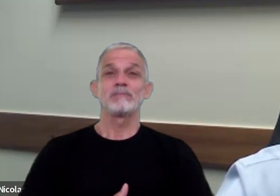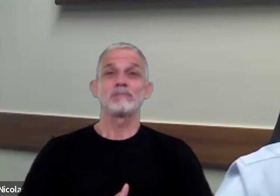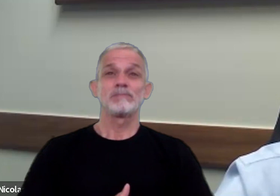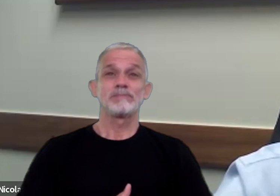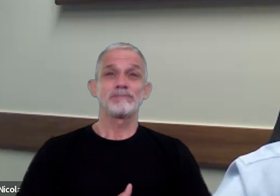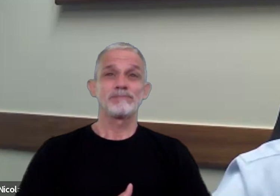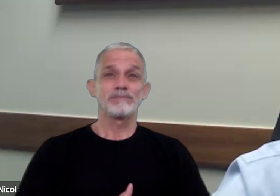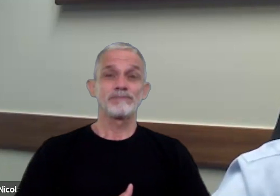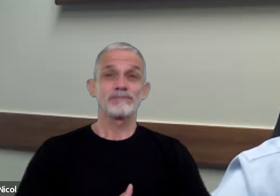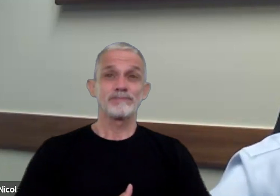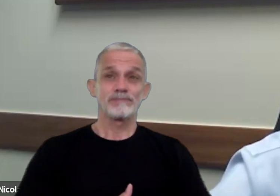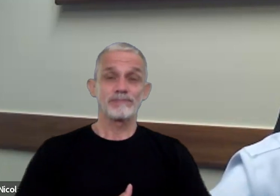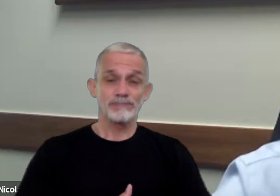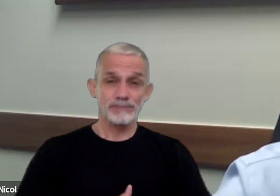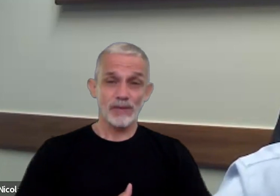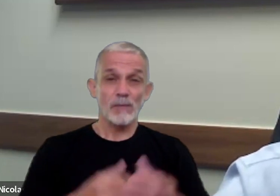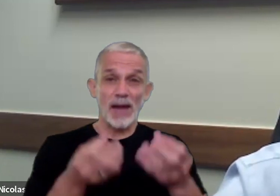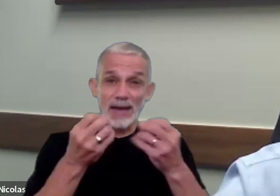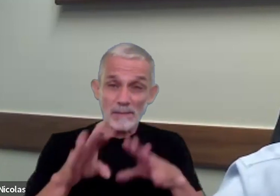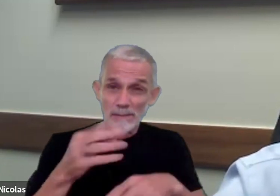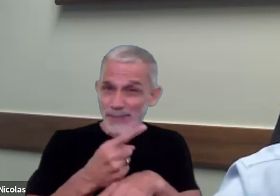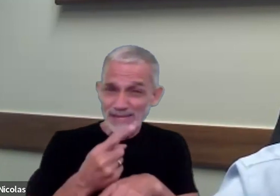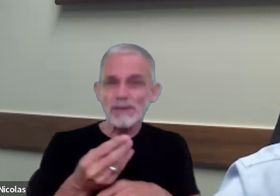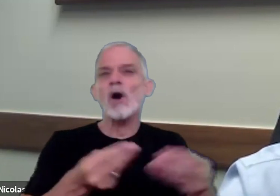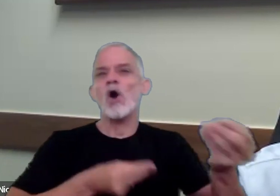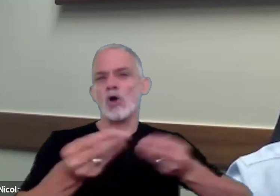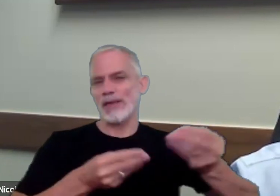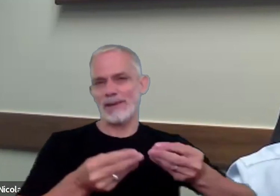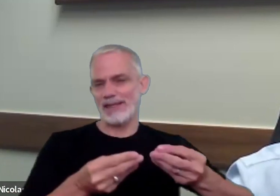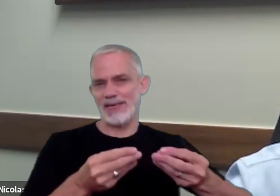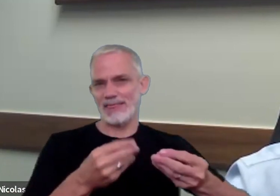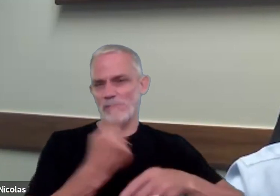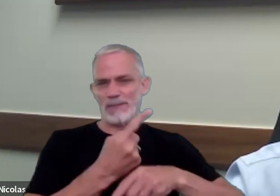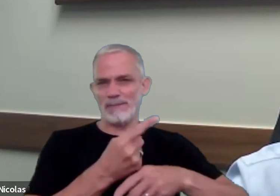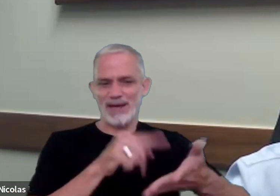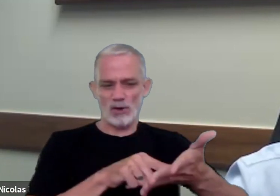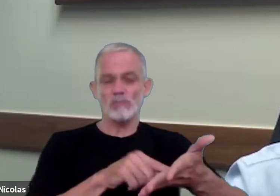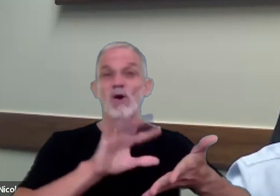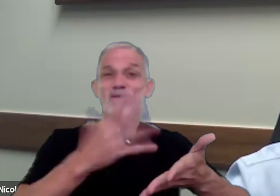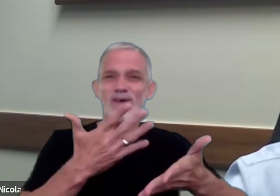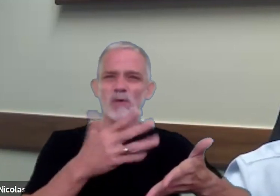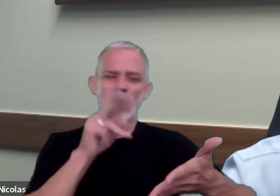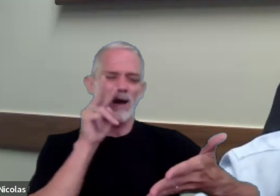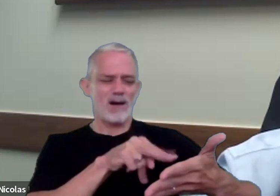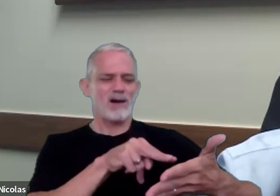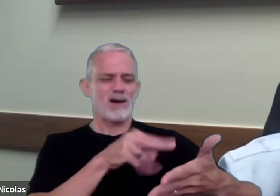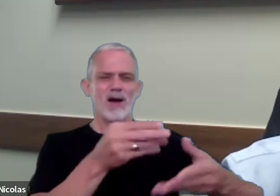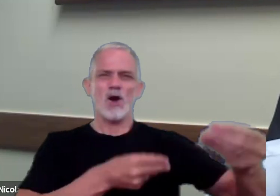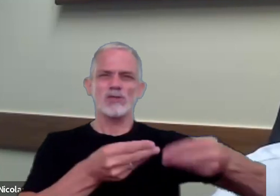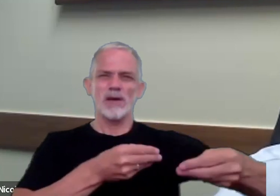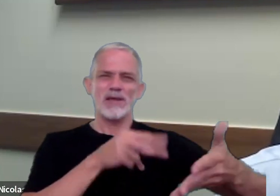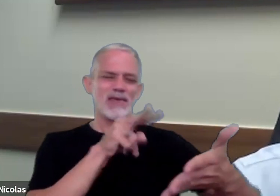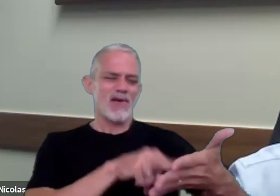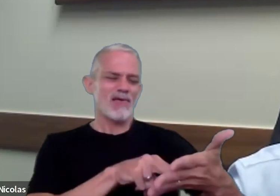pero bueno el punto de partida siempre es la contabilidad y la forma en la que la contabilidad